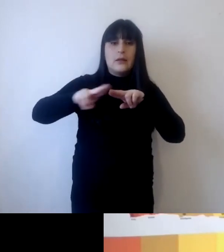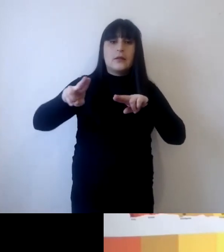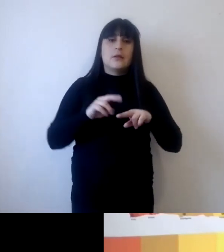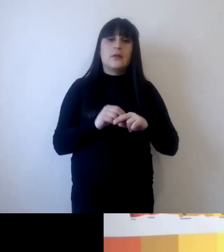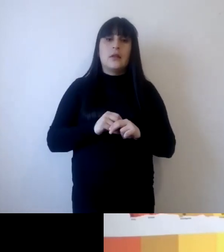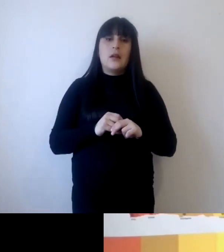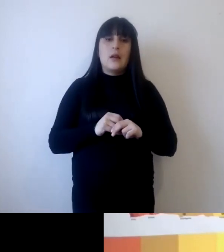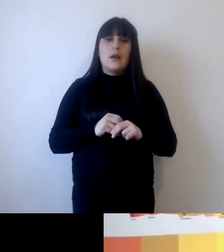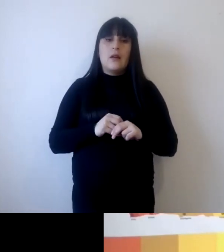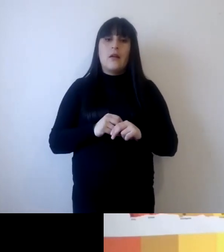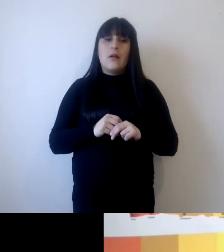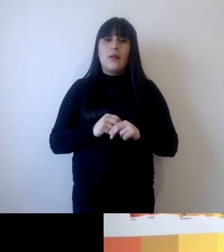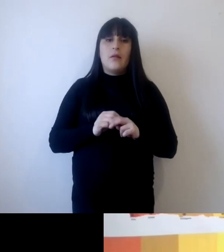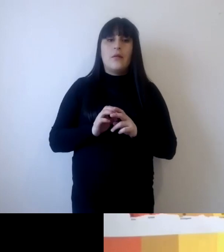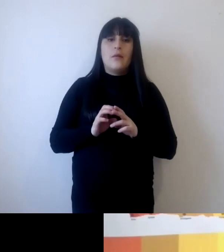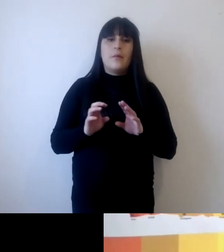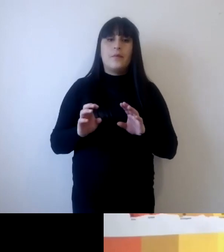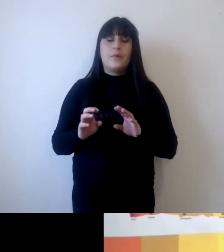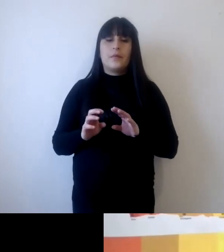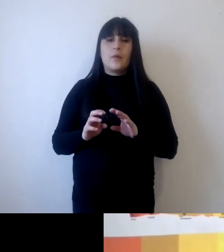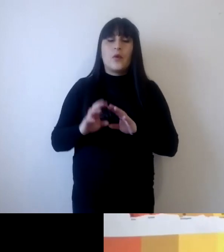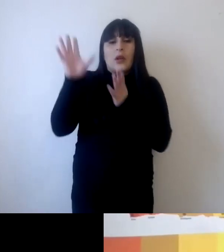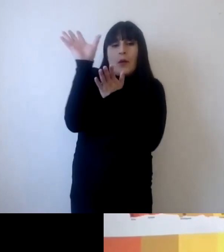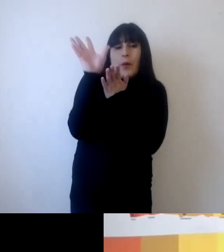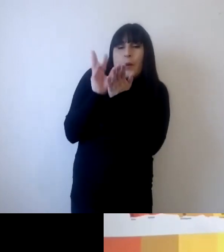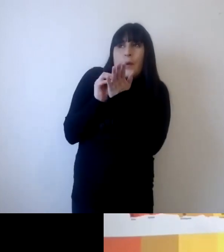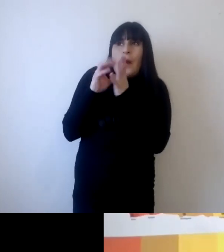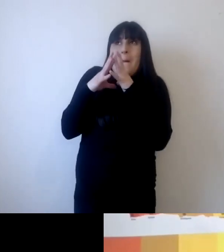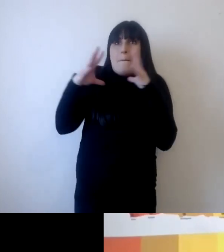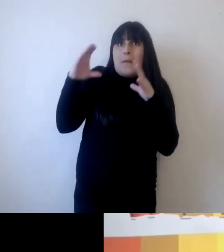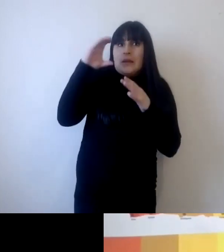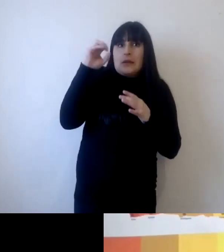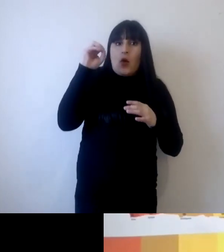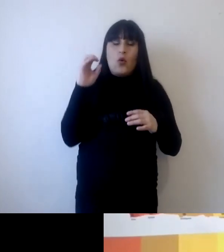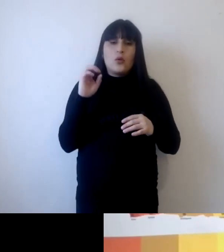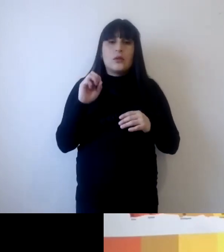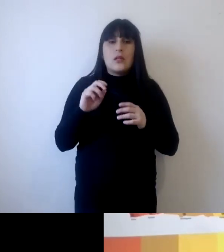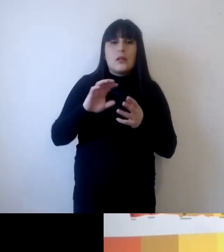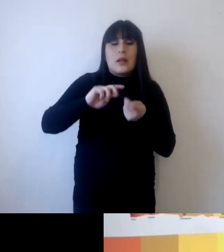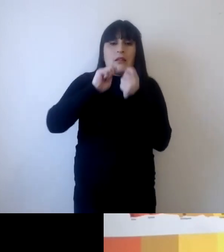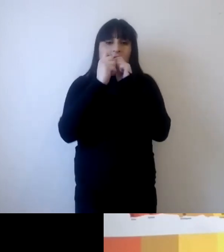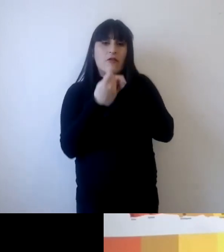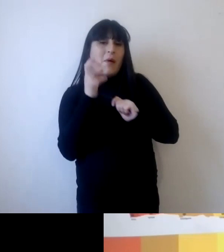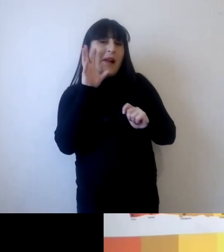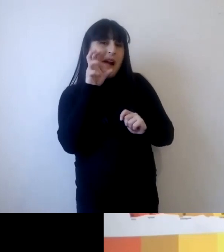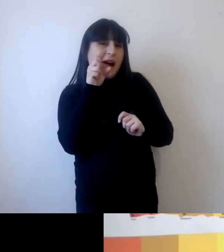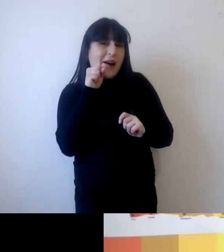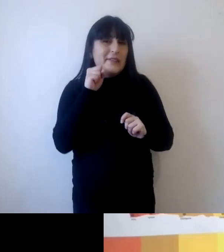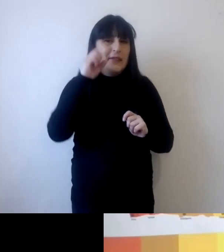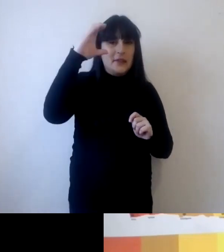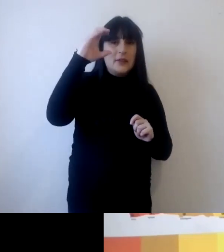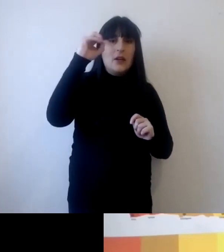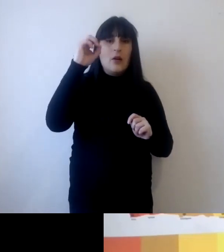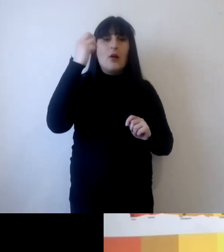la superficie del océano captura cada vez más CO2 y eso se transforma en ácido carbónico en contacto con el agua con